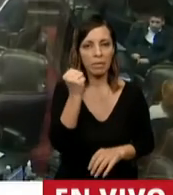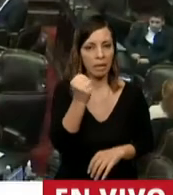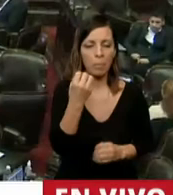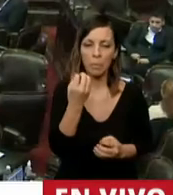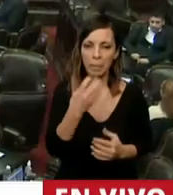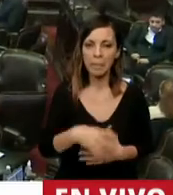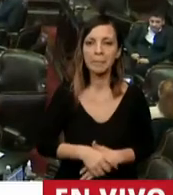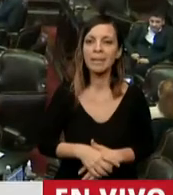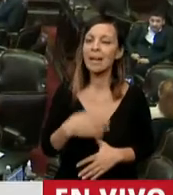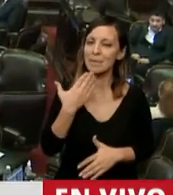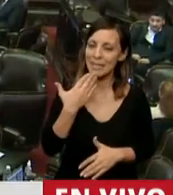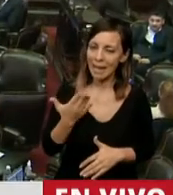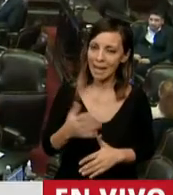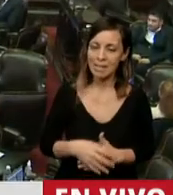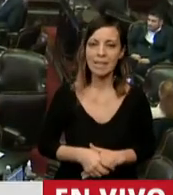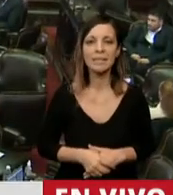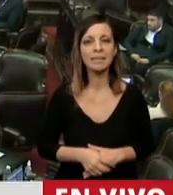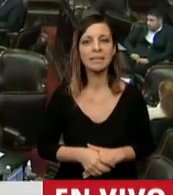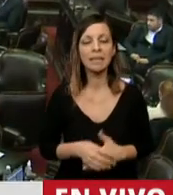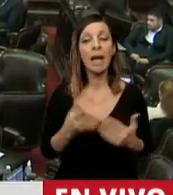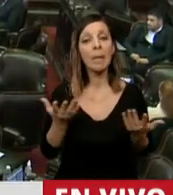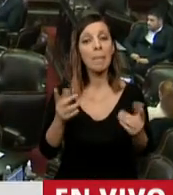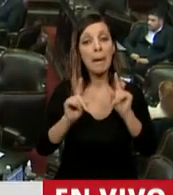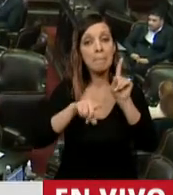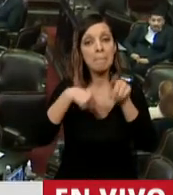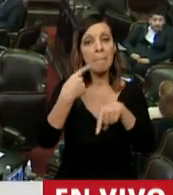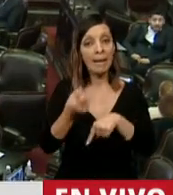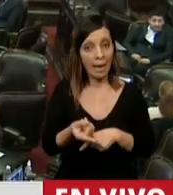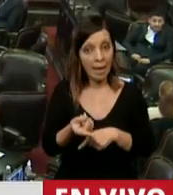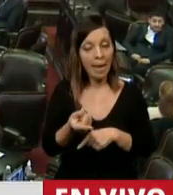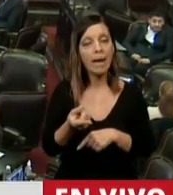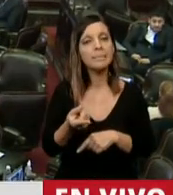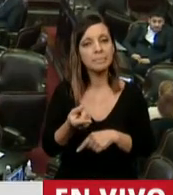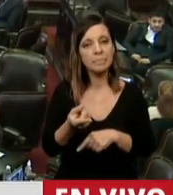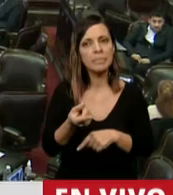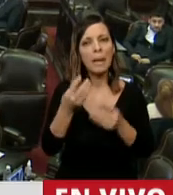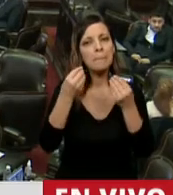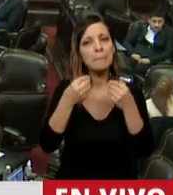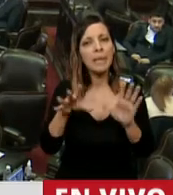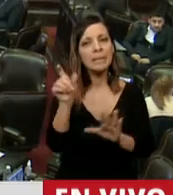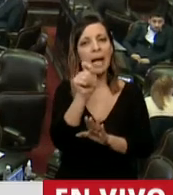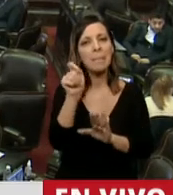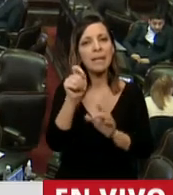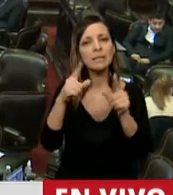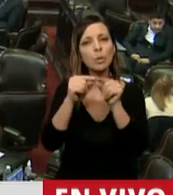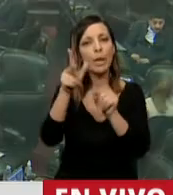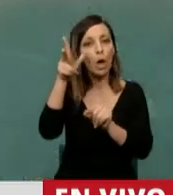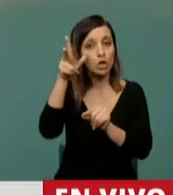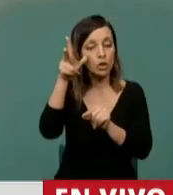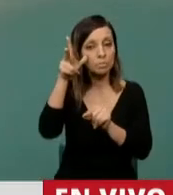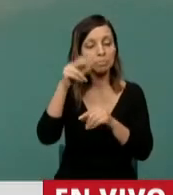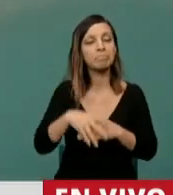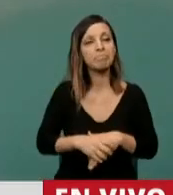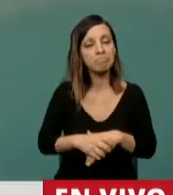Bueno, muchas gracias. Miren, mañana vamos a empezar el mes 8 de este año. En cuatro